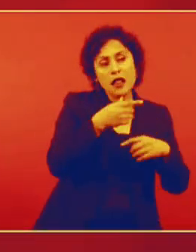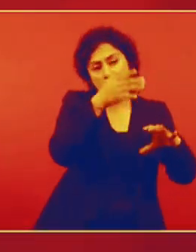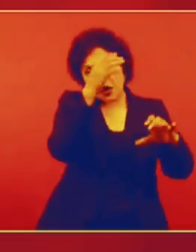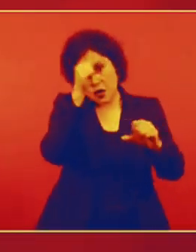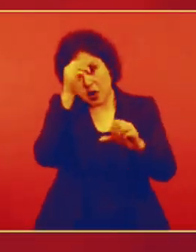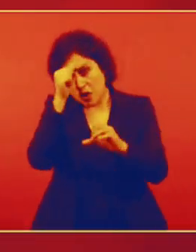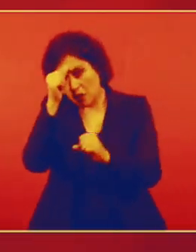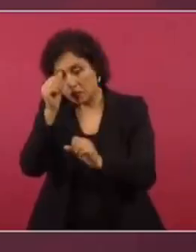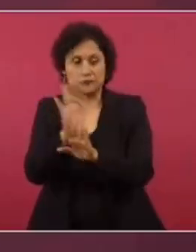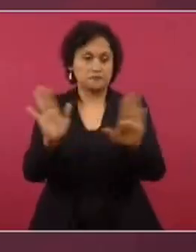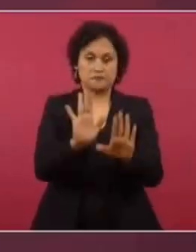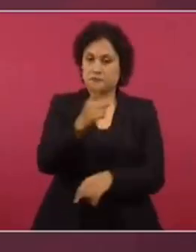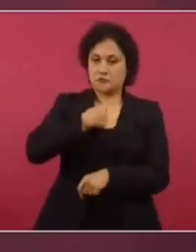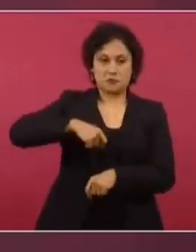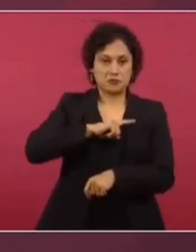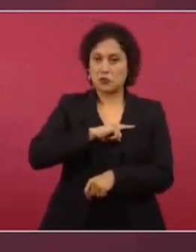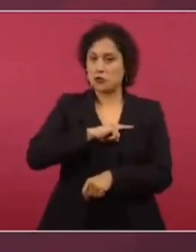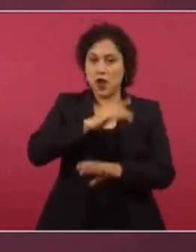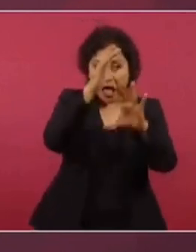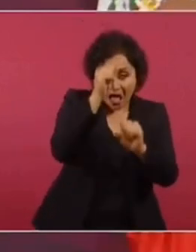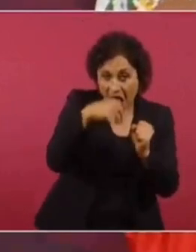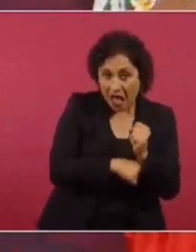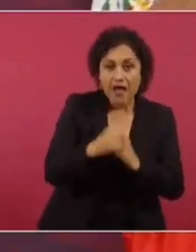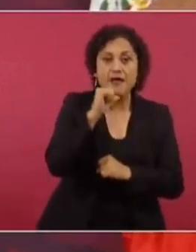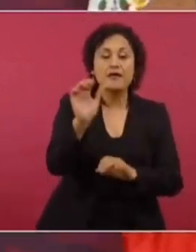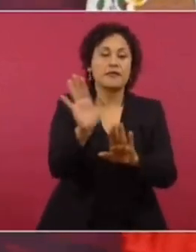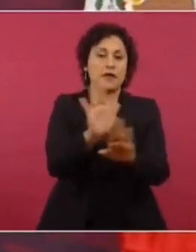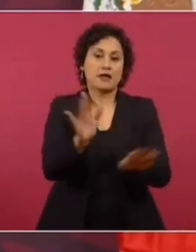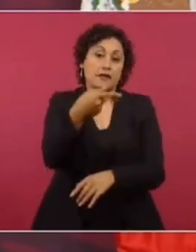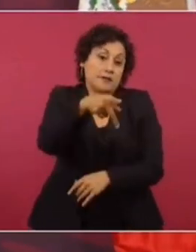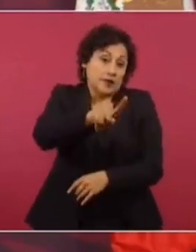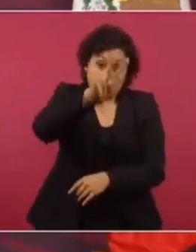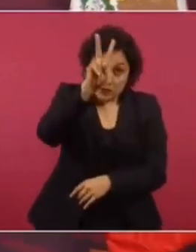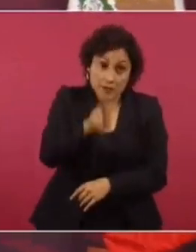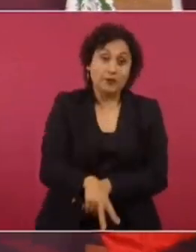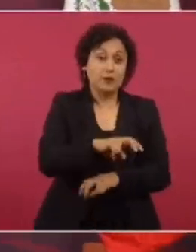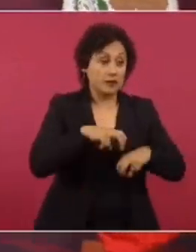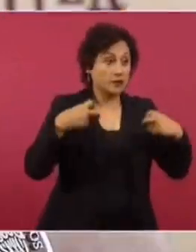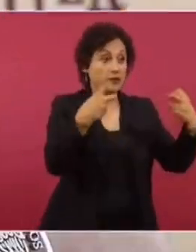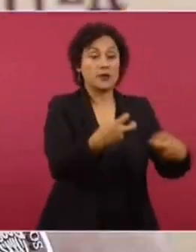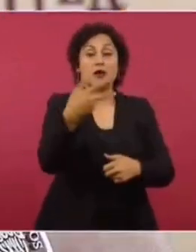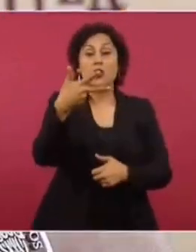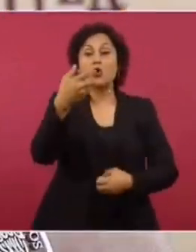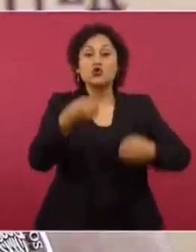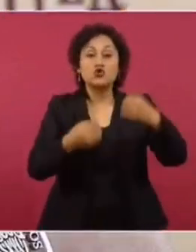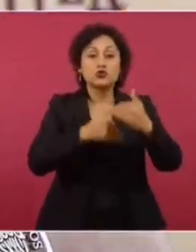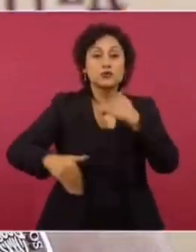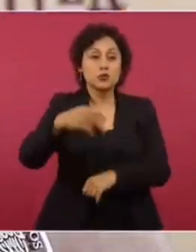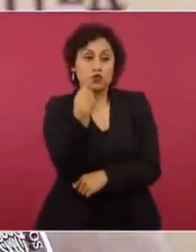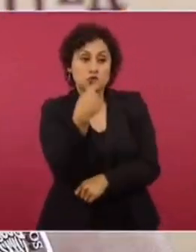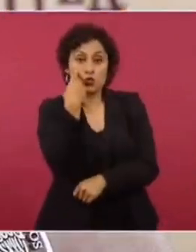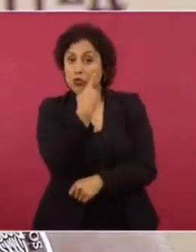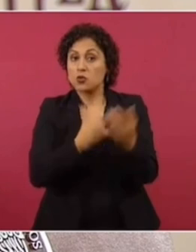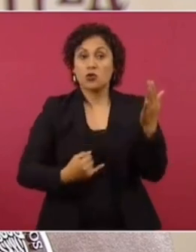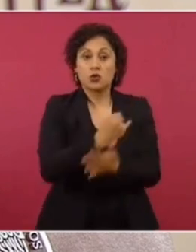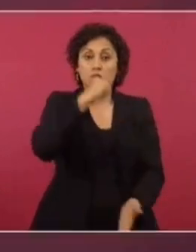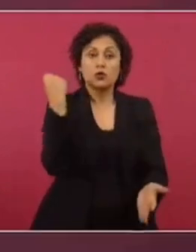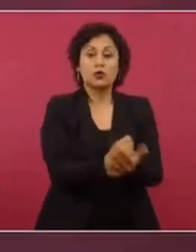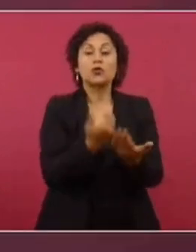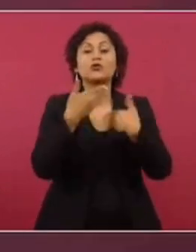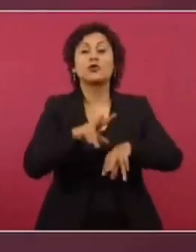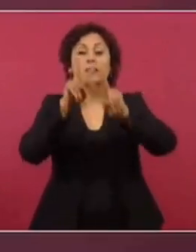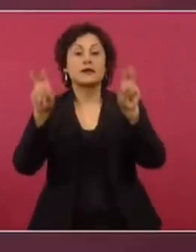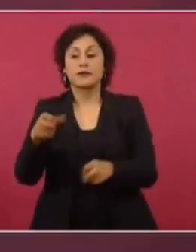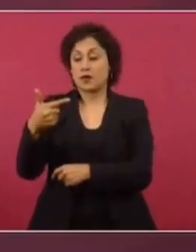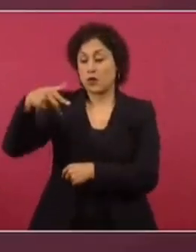los lenguajes. Lo cierto es que es lamentable la decisión que ocho ministros de la Corte tomaron respecto al actuar de la Guardia Nacional